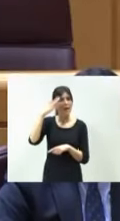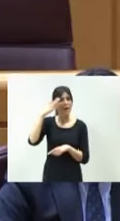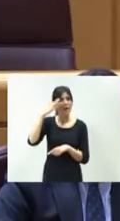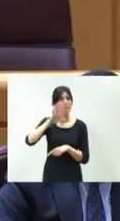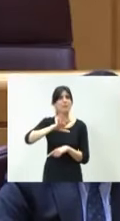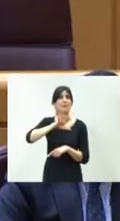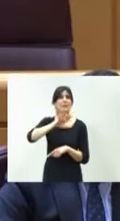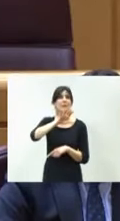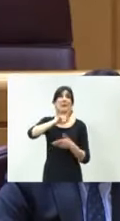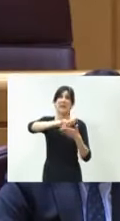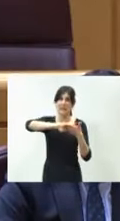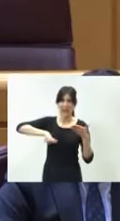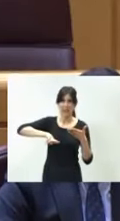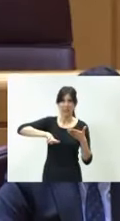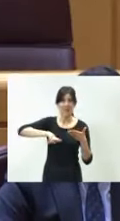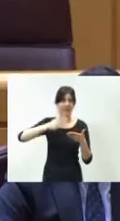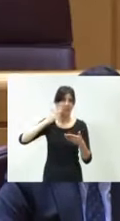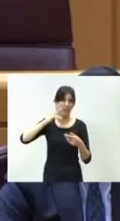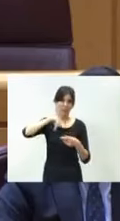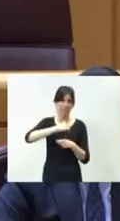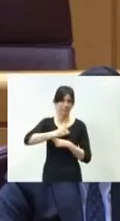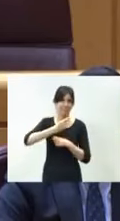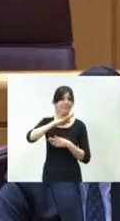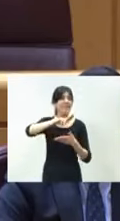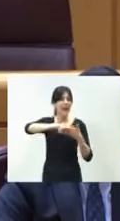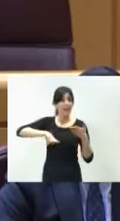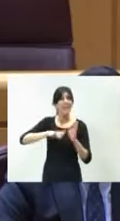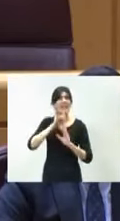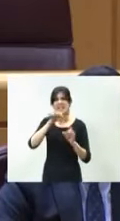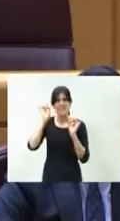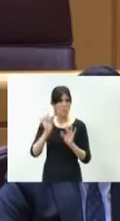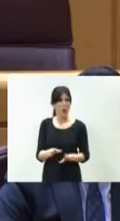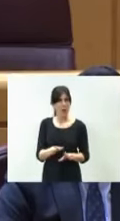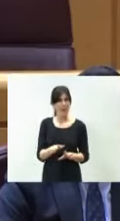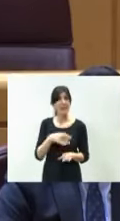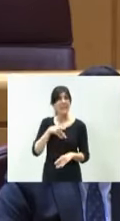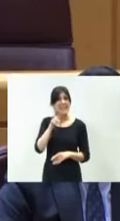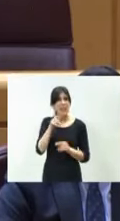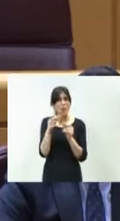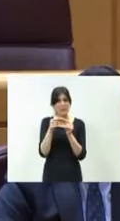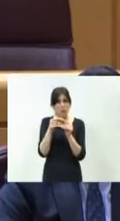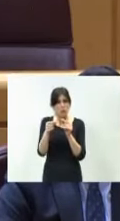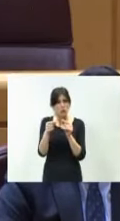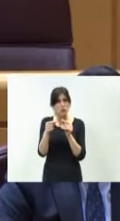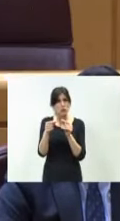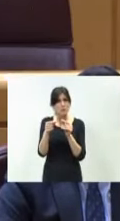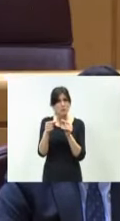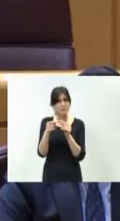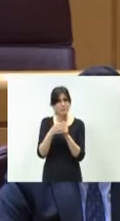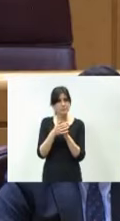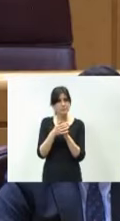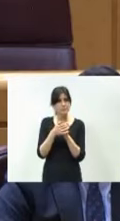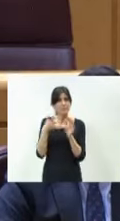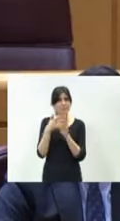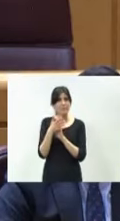querida de Galicia. Pues bien, aquí sucede exactamente igual. Los únicos kilómetros que no son vía